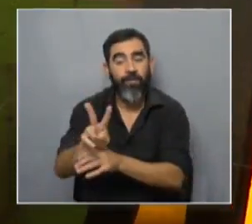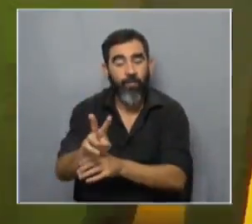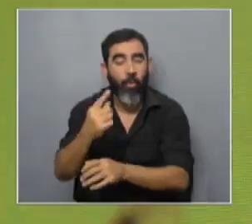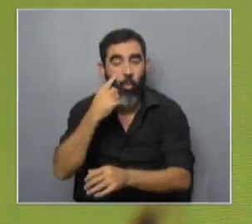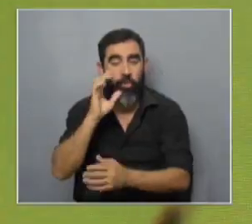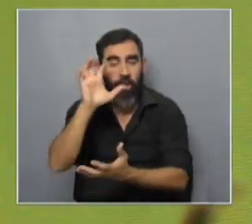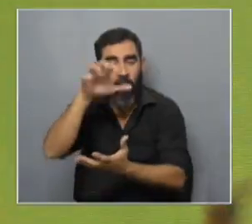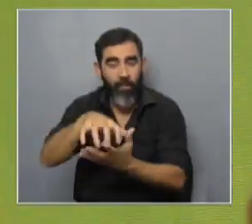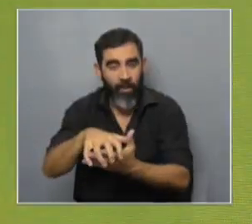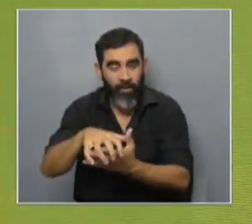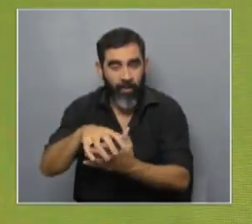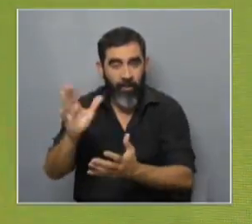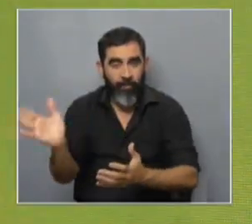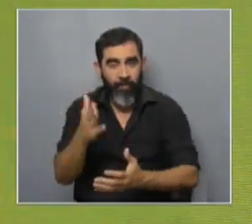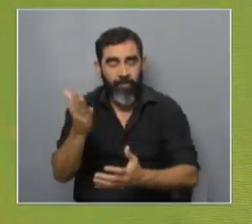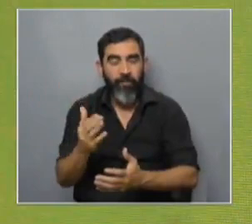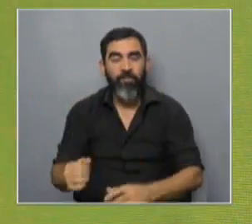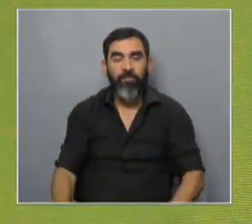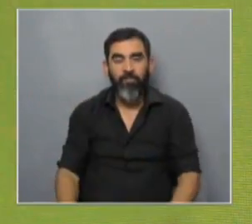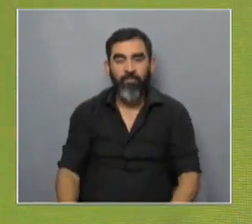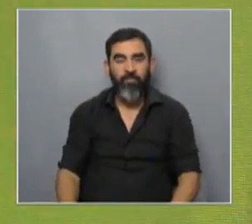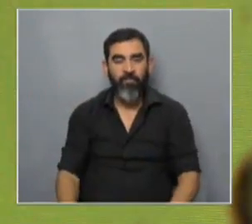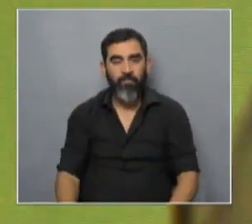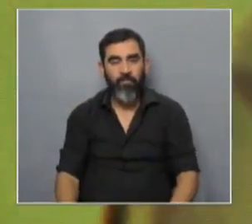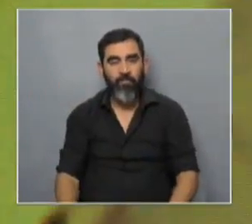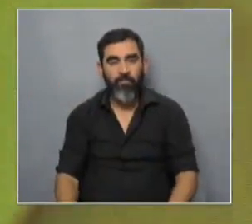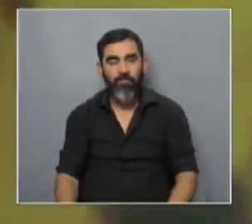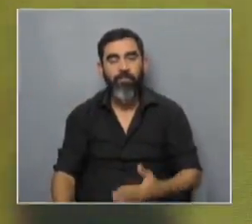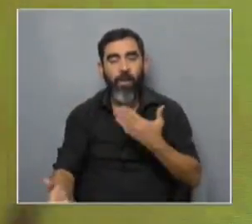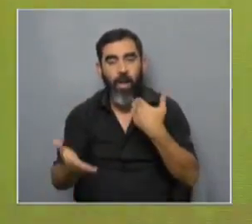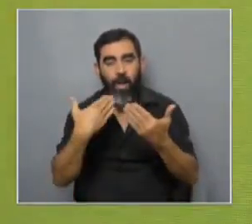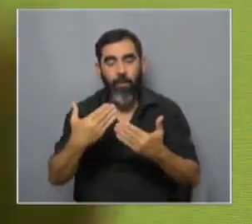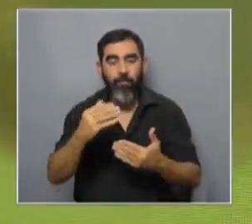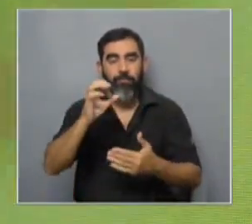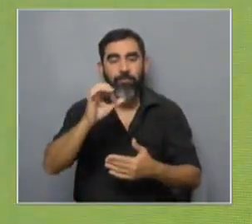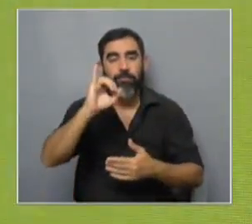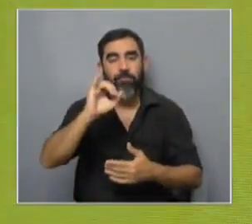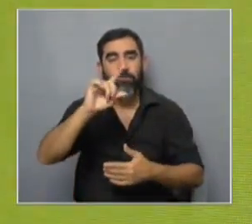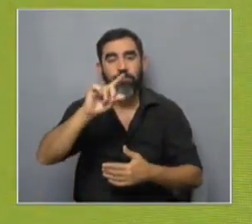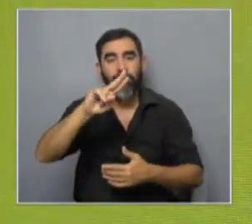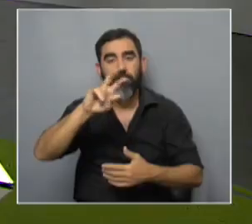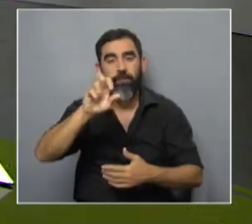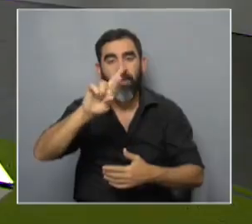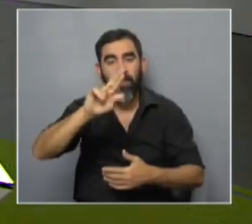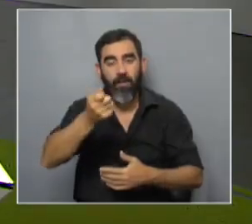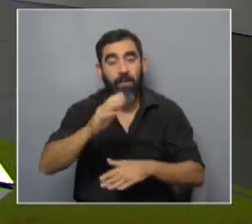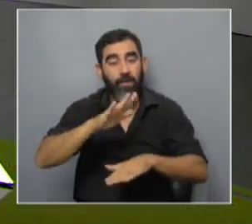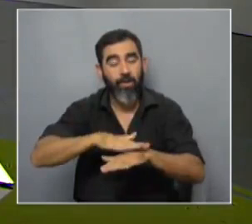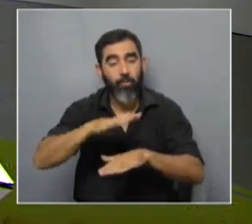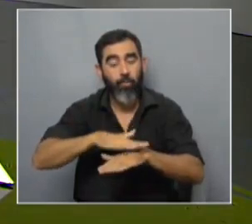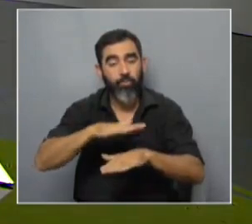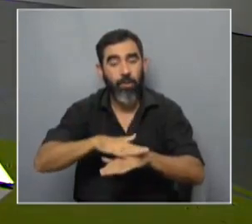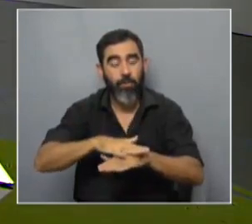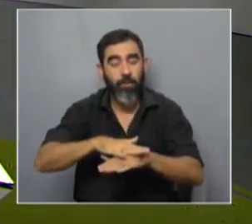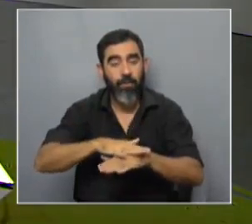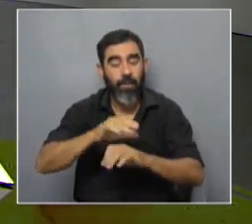la planta de Cufina en el polo tecnológico de Pando hablamos con Mauricio Silvera que es el el encargado de lo